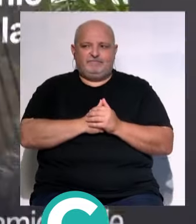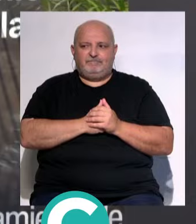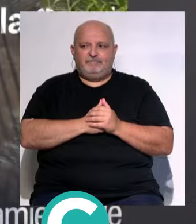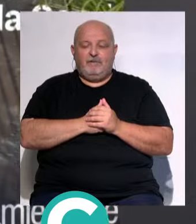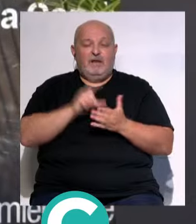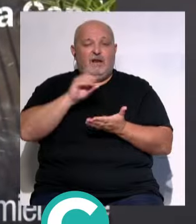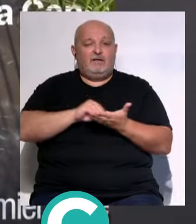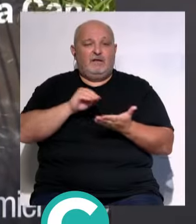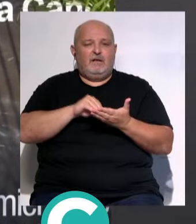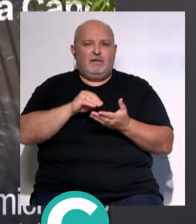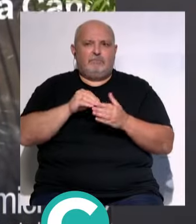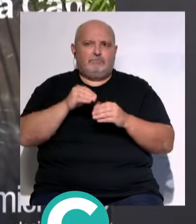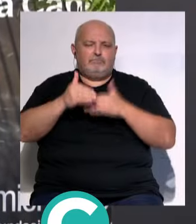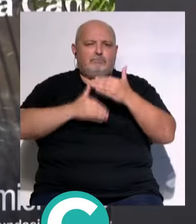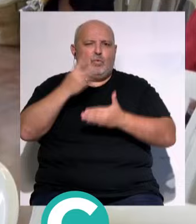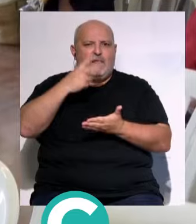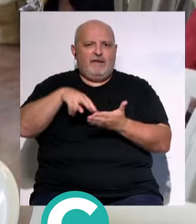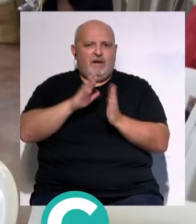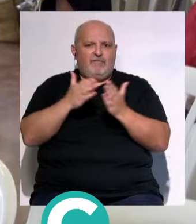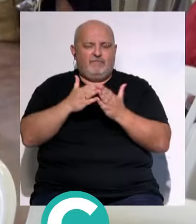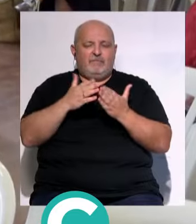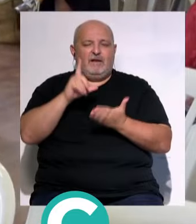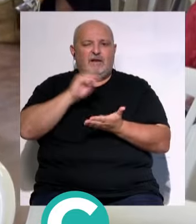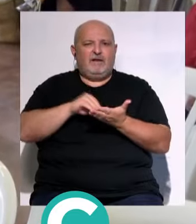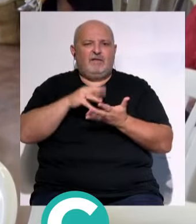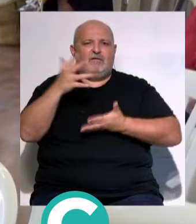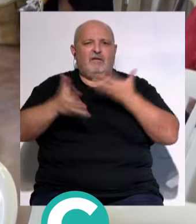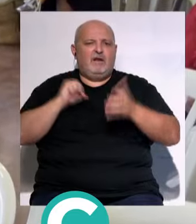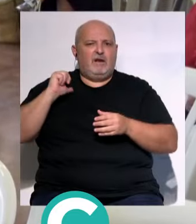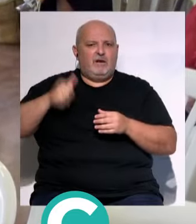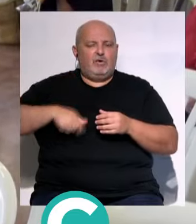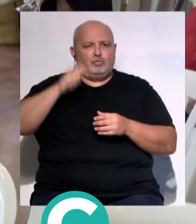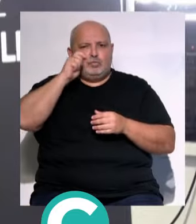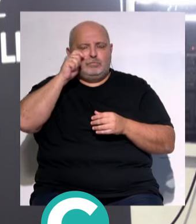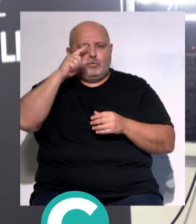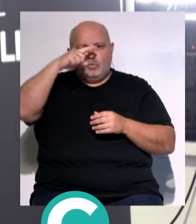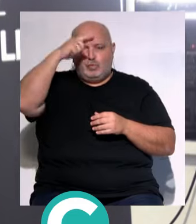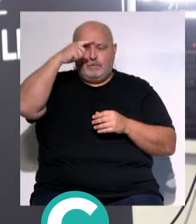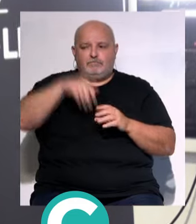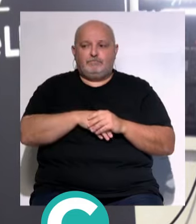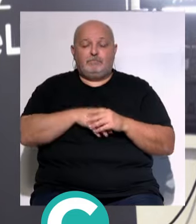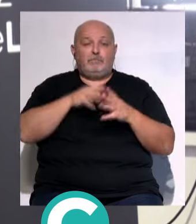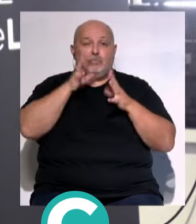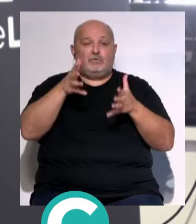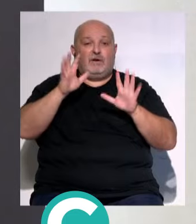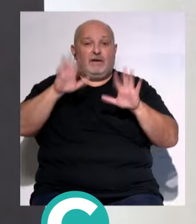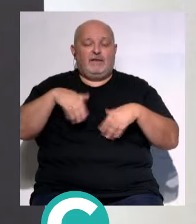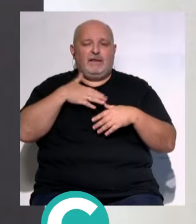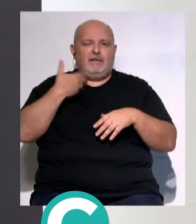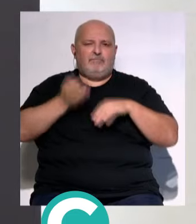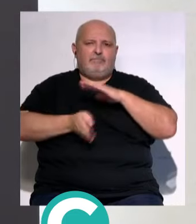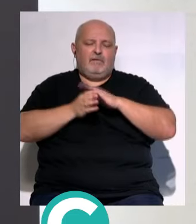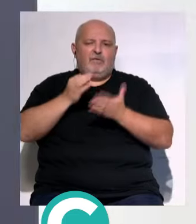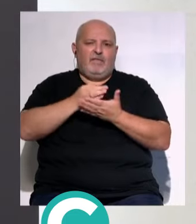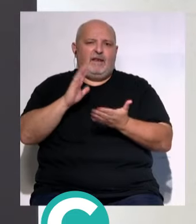La literatura va más allá de leer un libro... ...la literatura fomenta riqueza, turismo y cultura... ...por eso Cádiz quiere ser